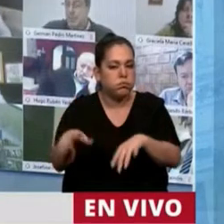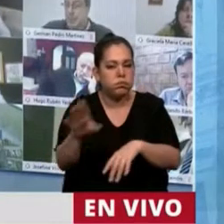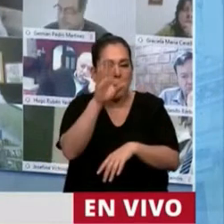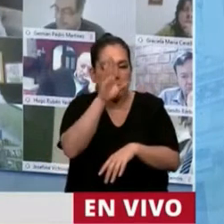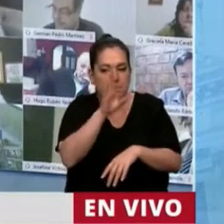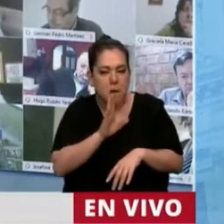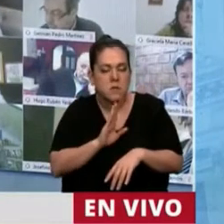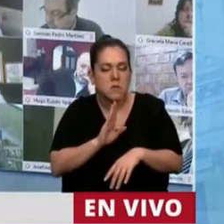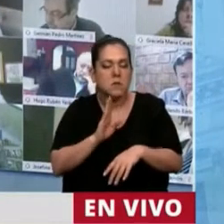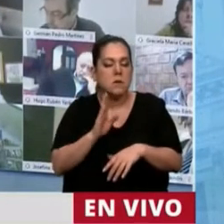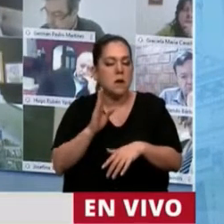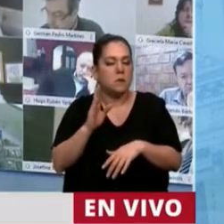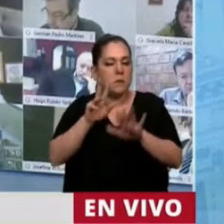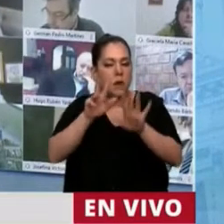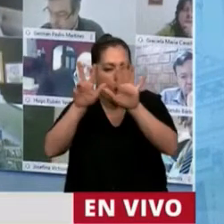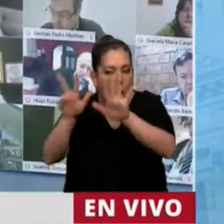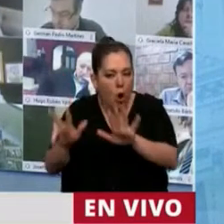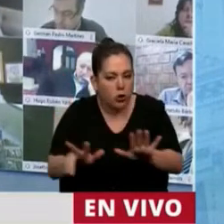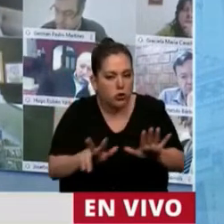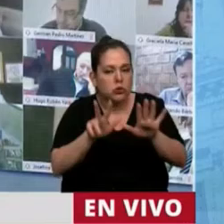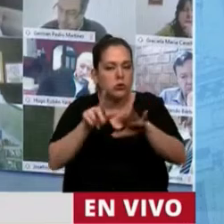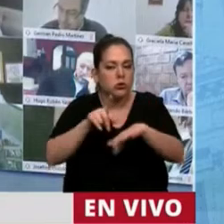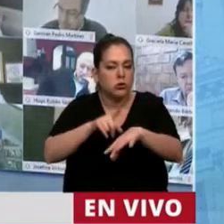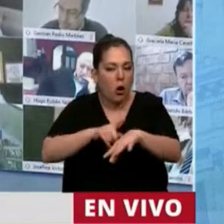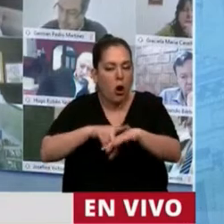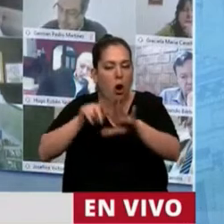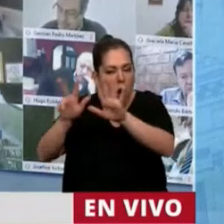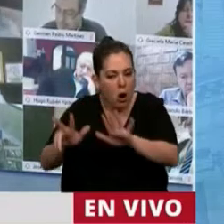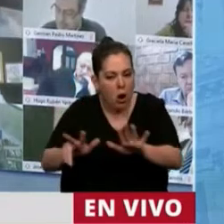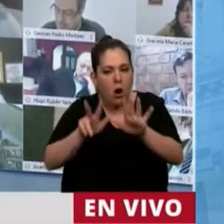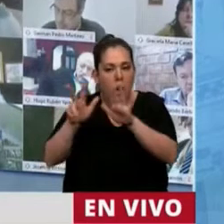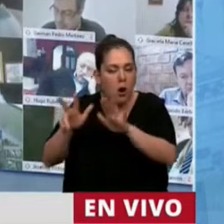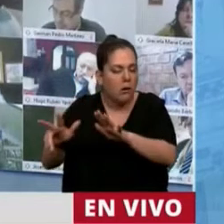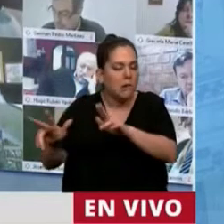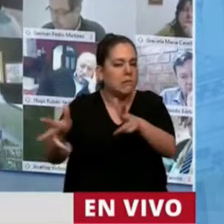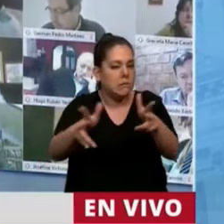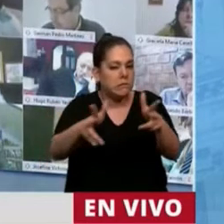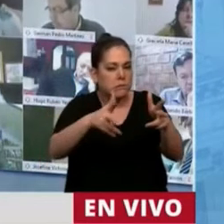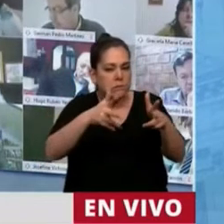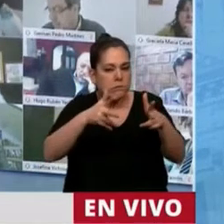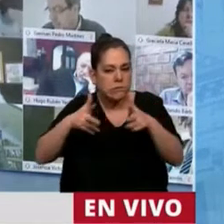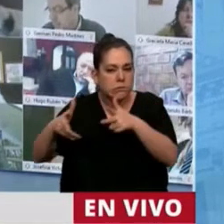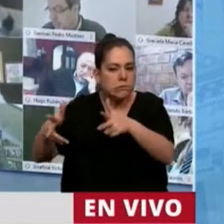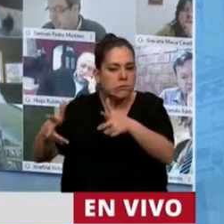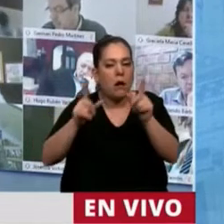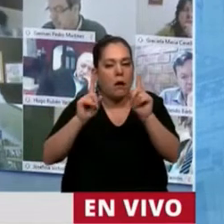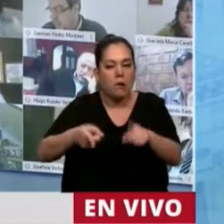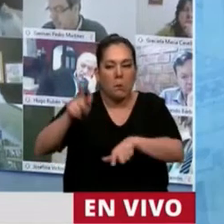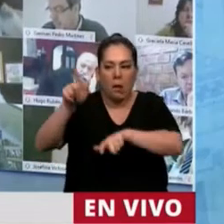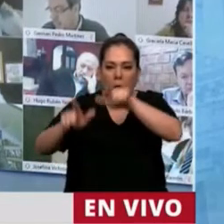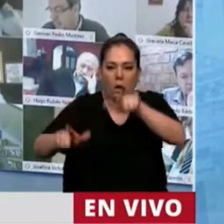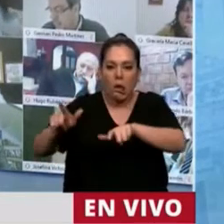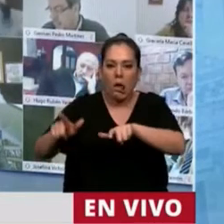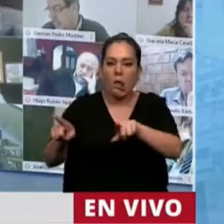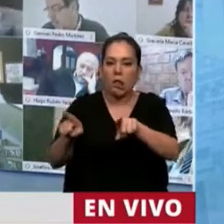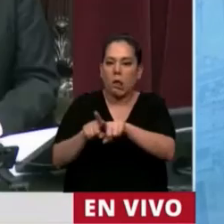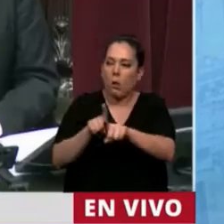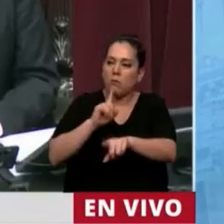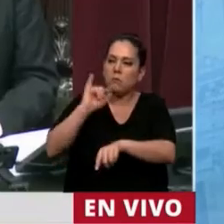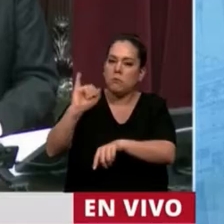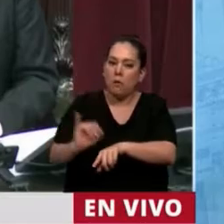Todo lo que es el mar argentino y todo lo que es esa plataforma. En cuanto a actualizar multas